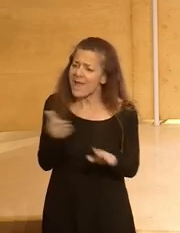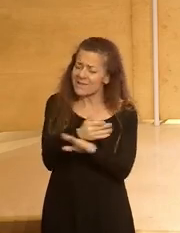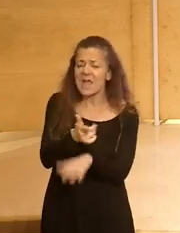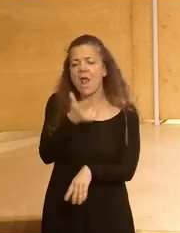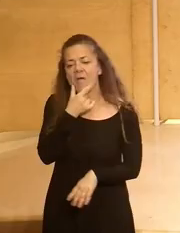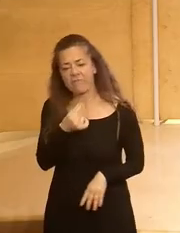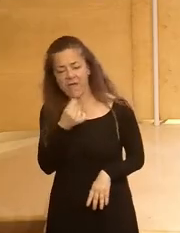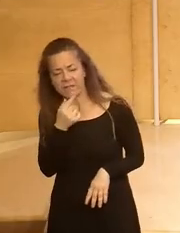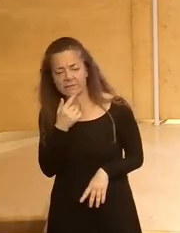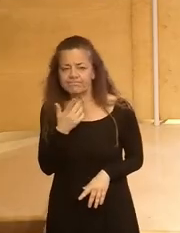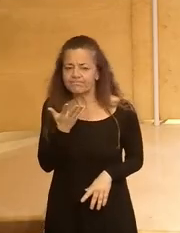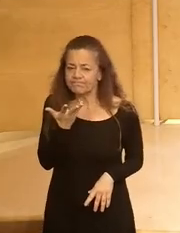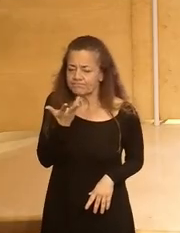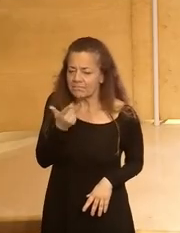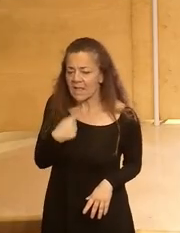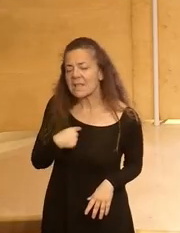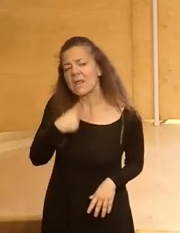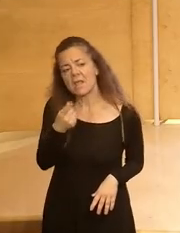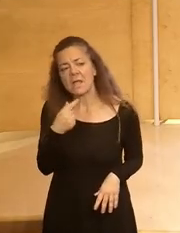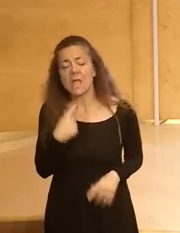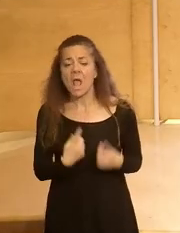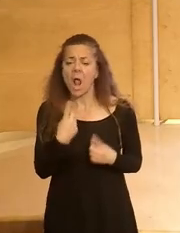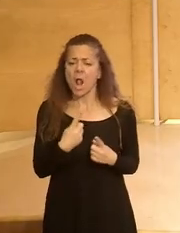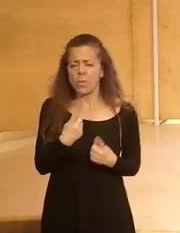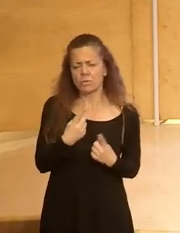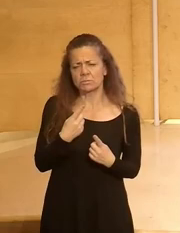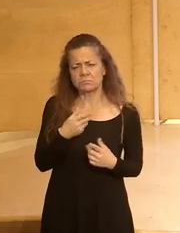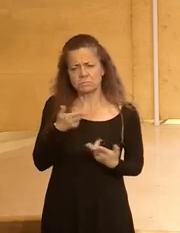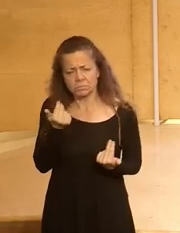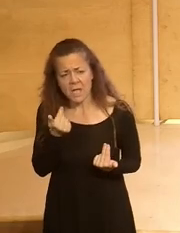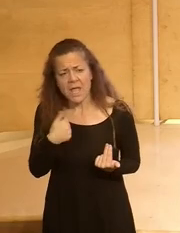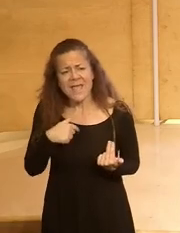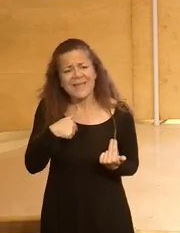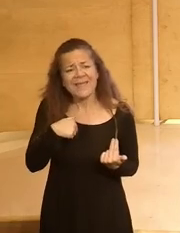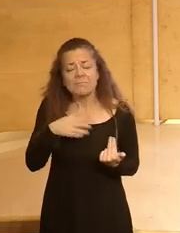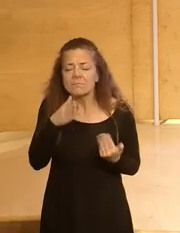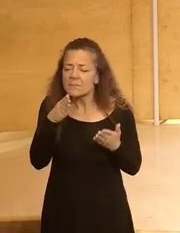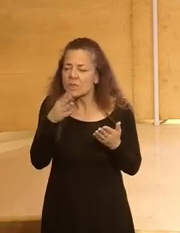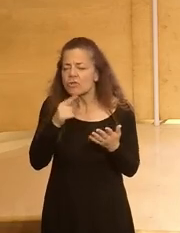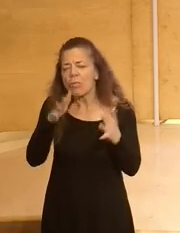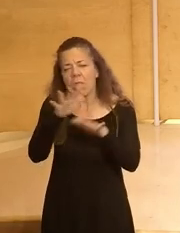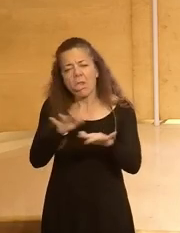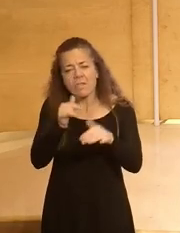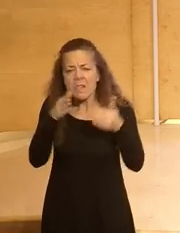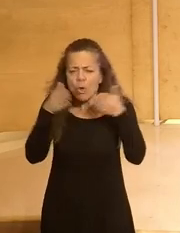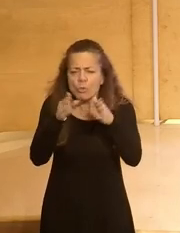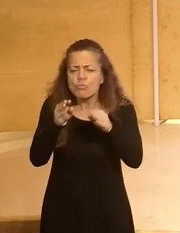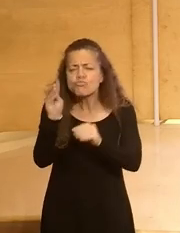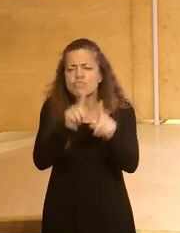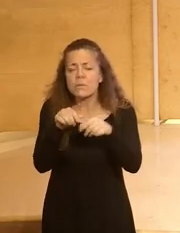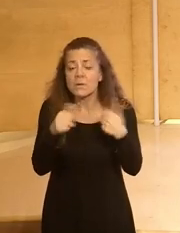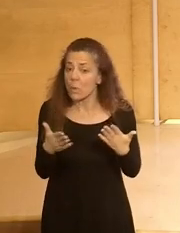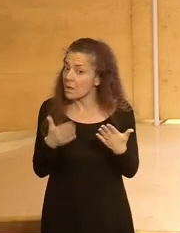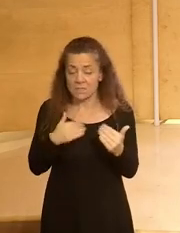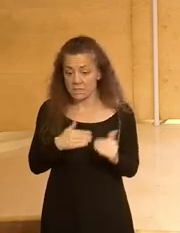fácil caer en la tentación de que te digan que hay ciertos chivos expiatorios que desvían la atención de los que son tus problemas y eso no es cierto está